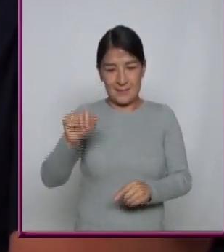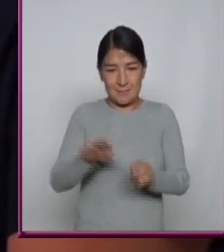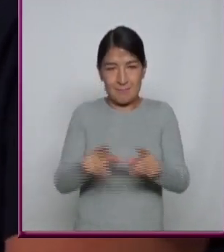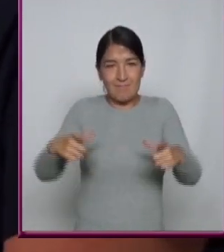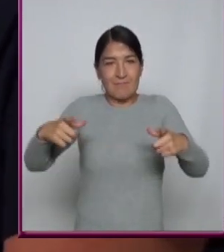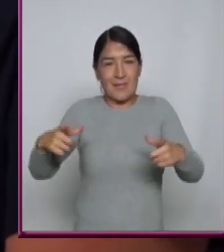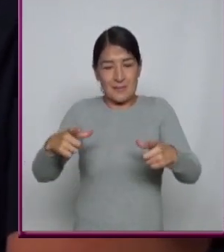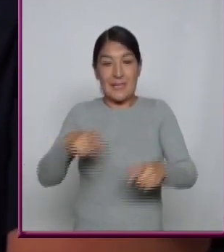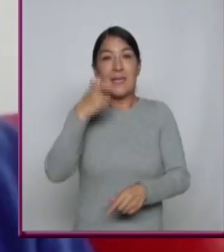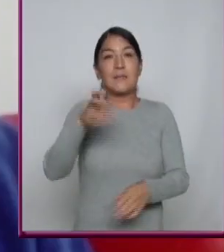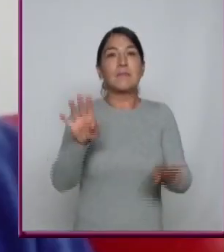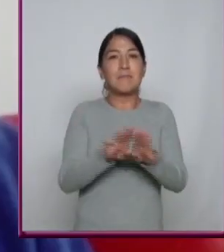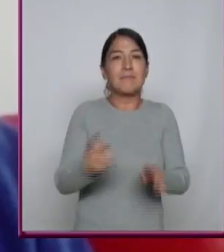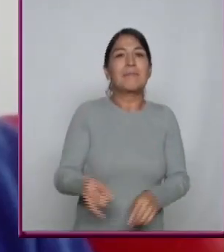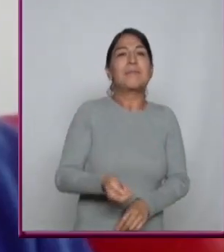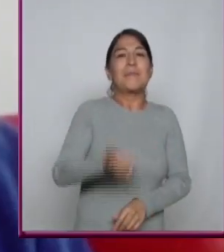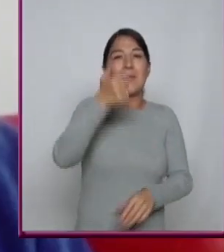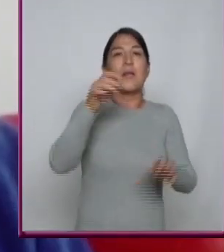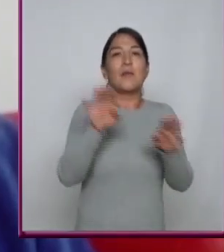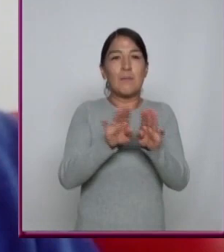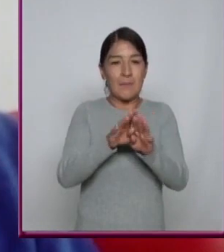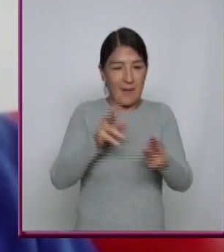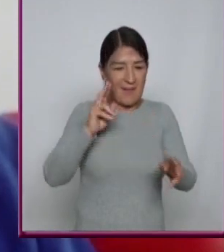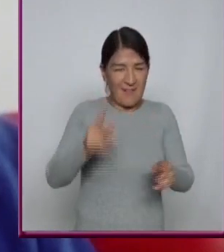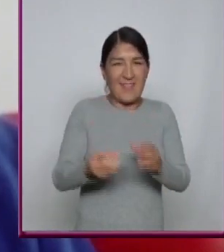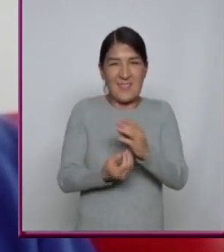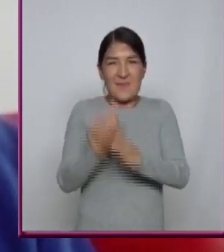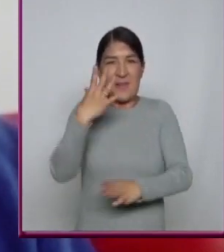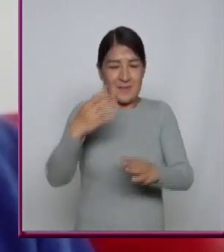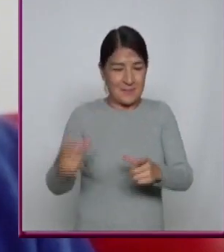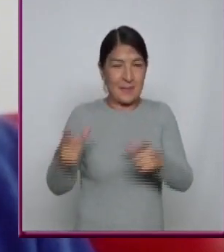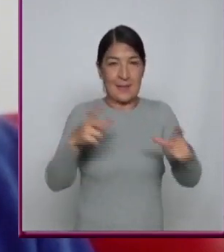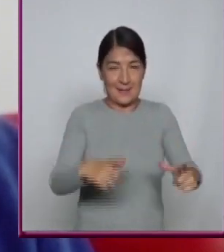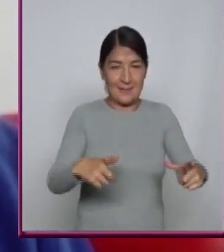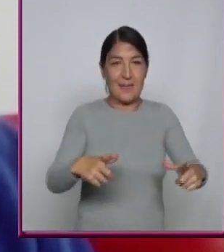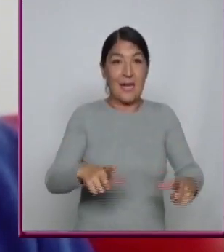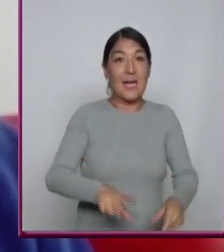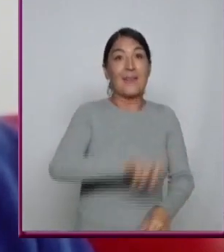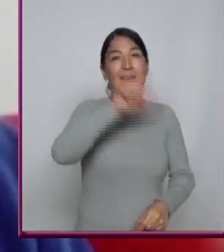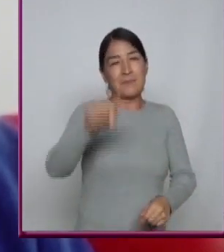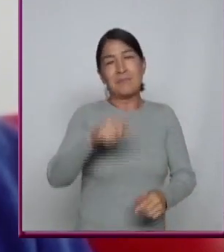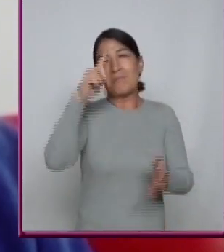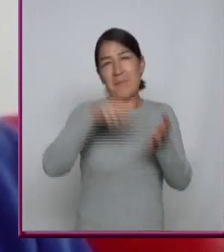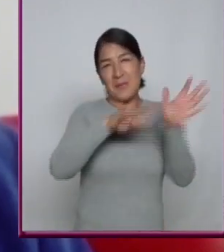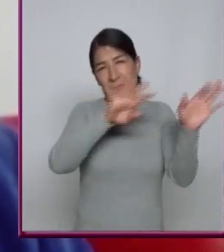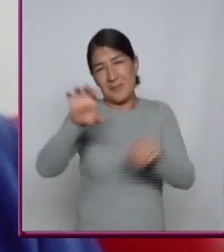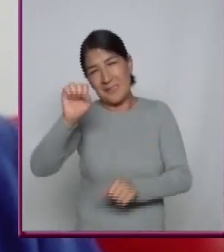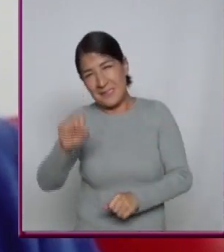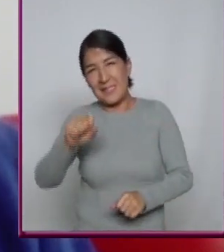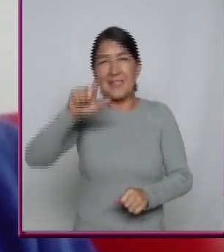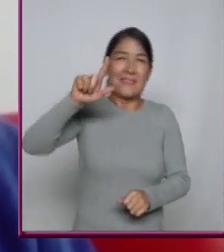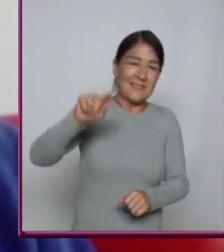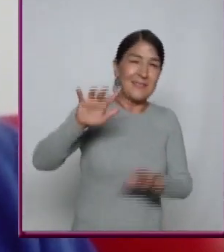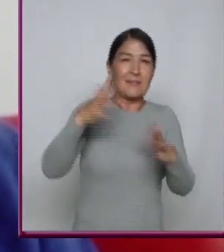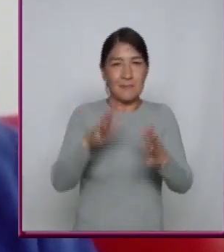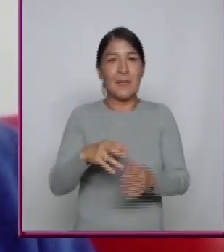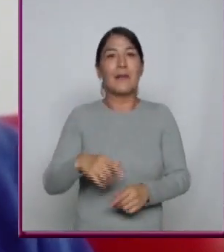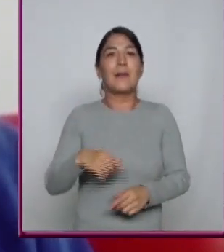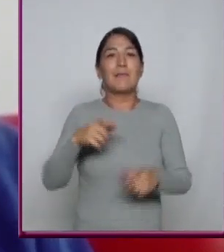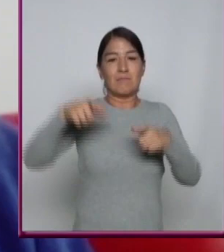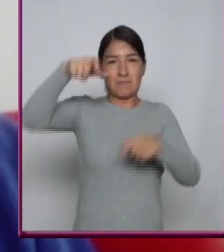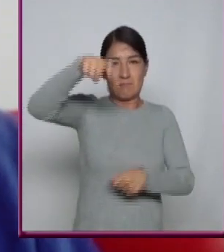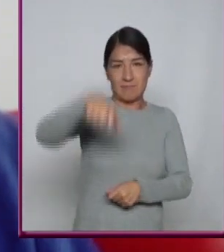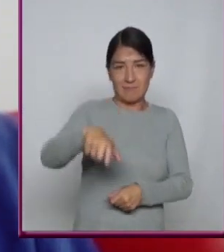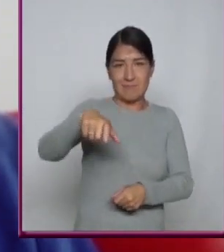Ese fue como el primer formato físico Después vinieron por ahí de los 60, 70 Apareció el cassette Que son las